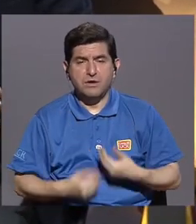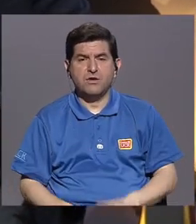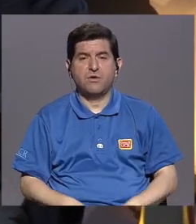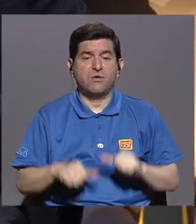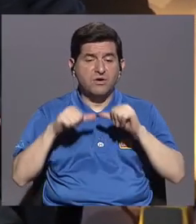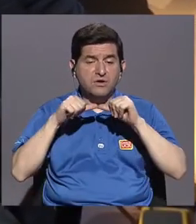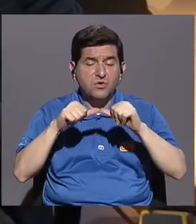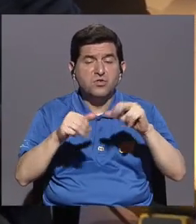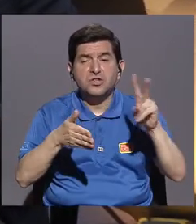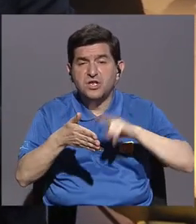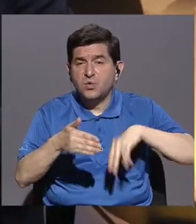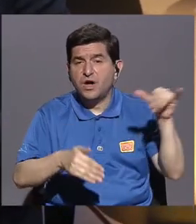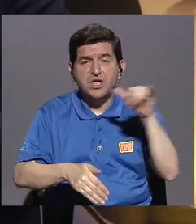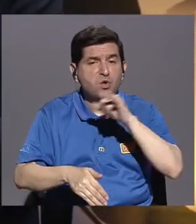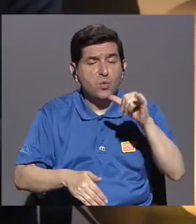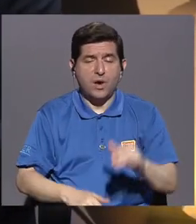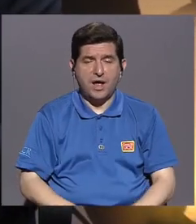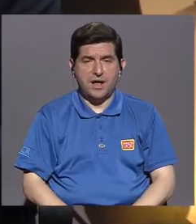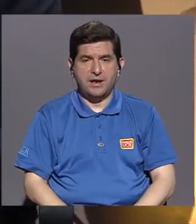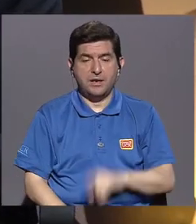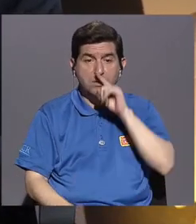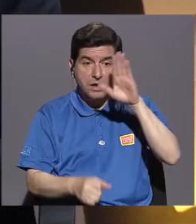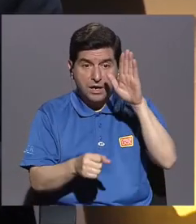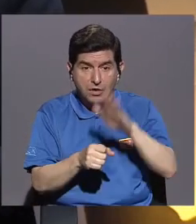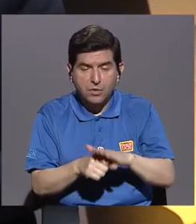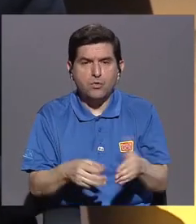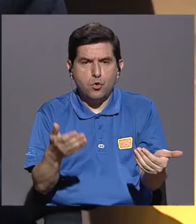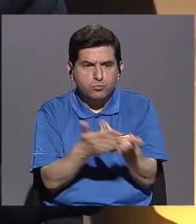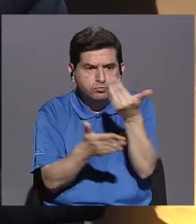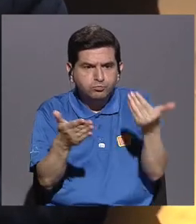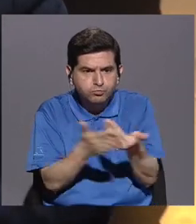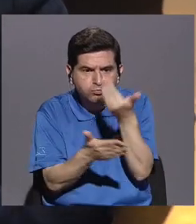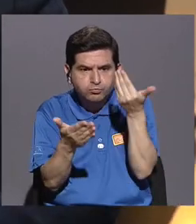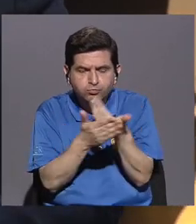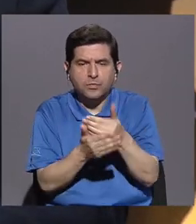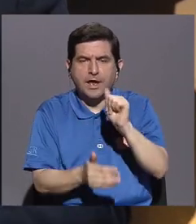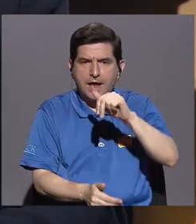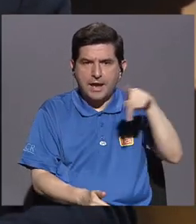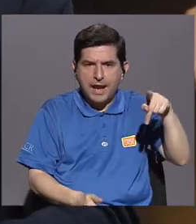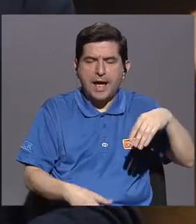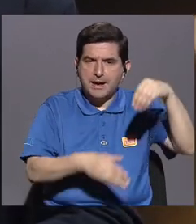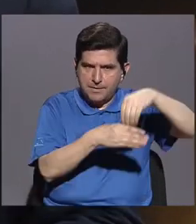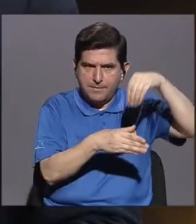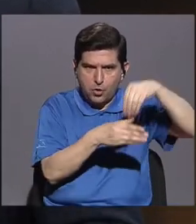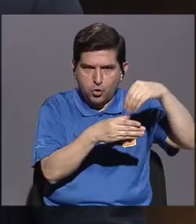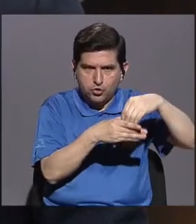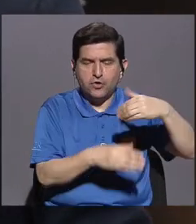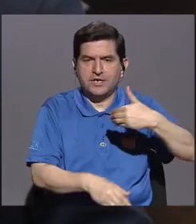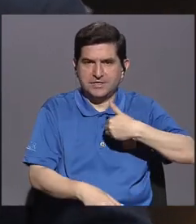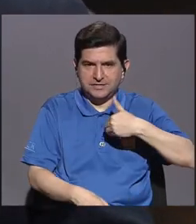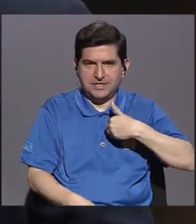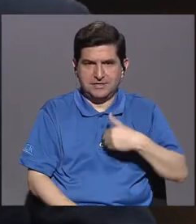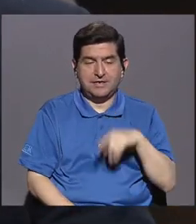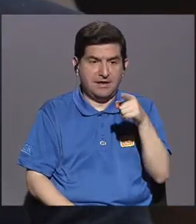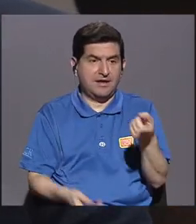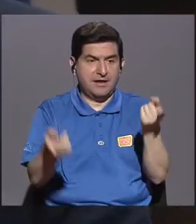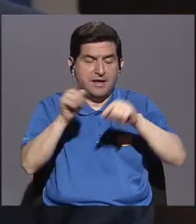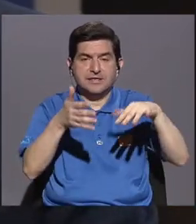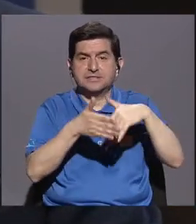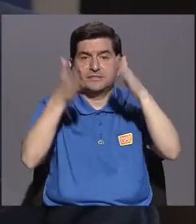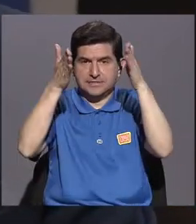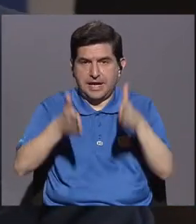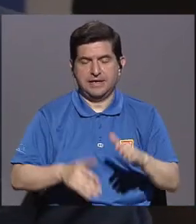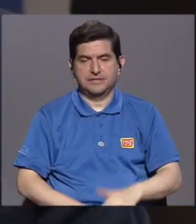lee lo mismo. Entonces, nosotros tenemos el compromiso de estar renovando, por ejemplo, desde la app, los contenidos que están disponibles para los